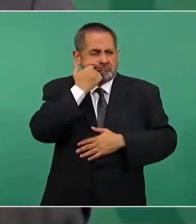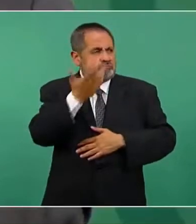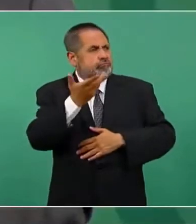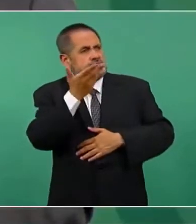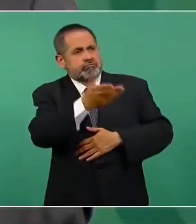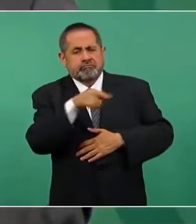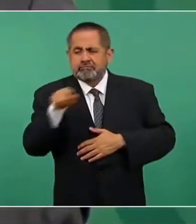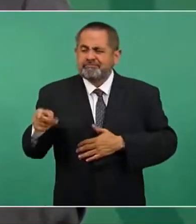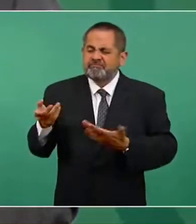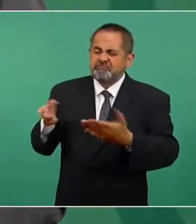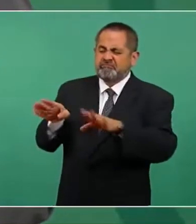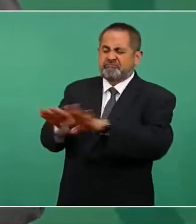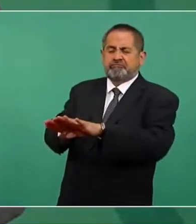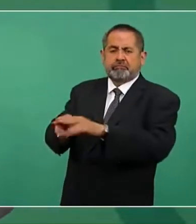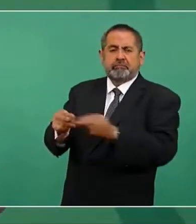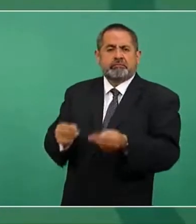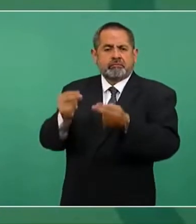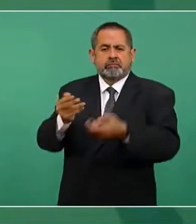bloqueo a Cuba.